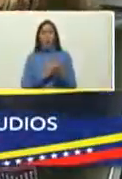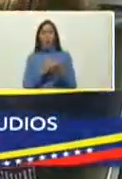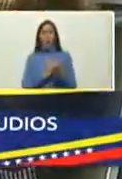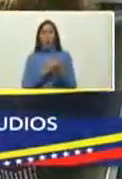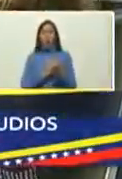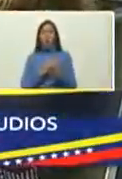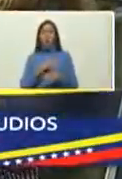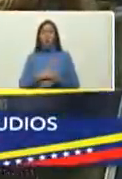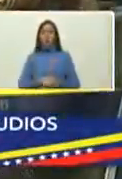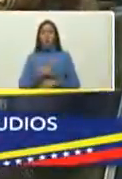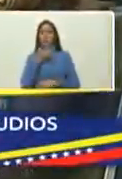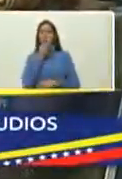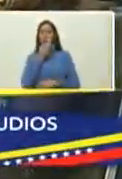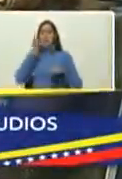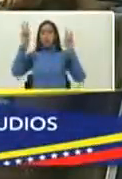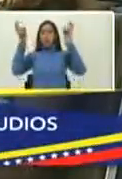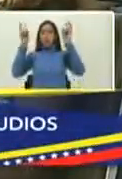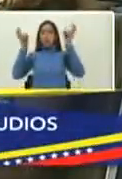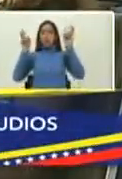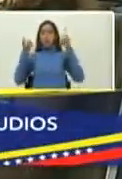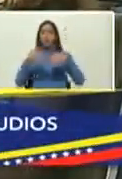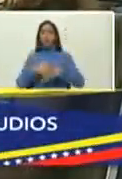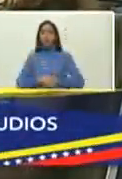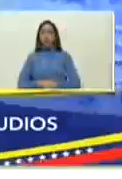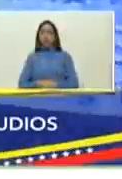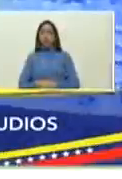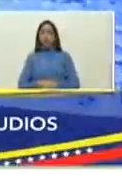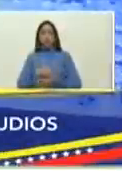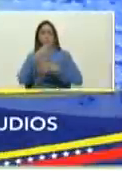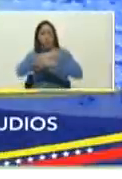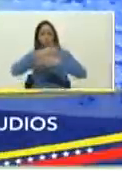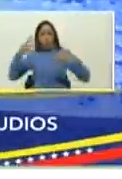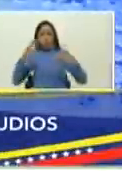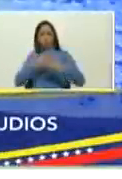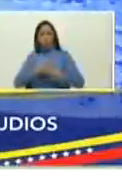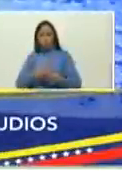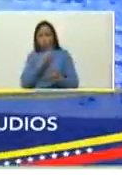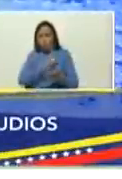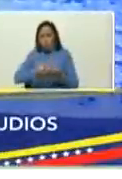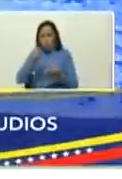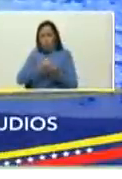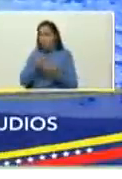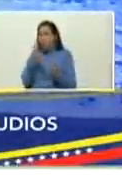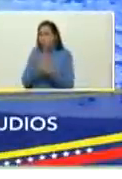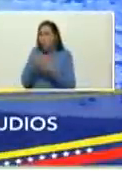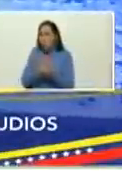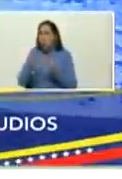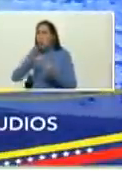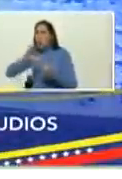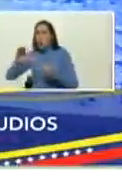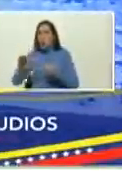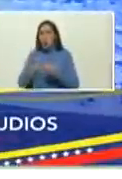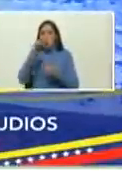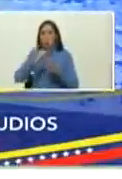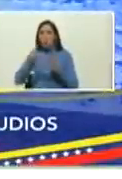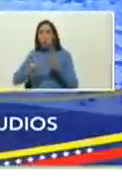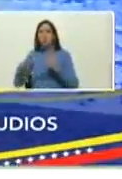Selfie War Apuntes Críticos sobre Cultura Transmedia